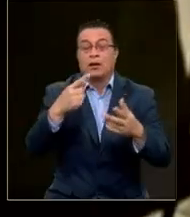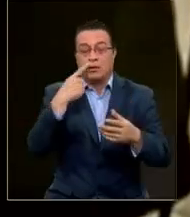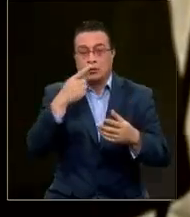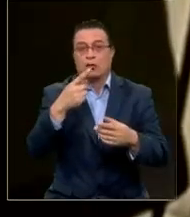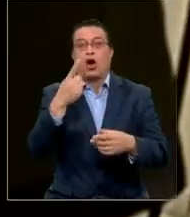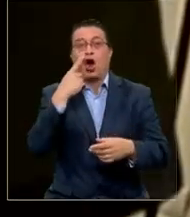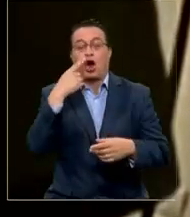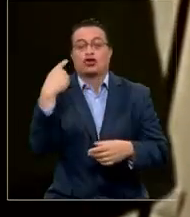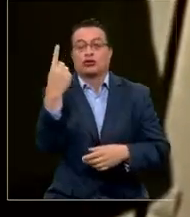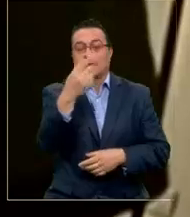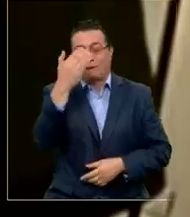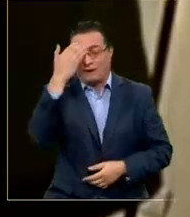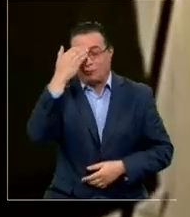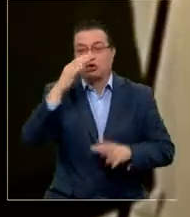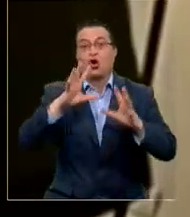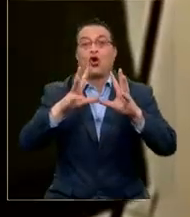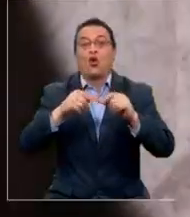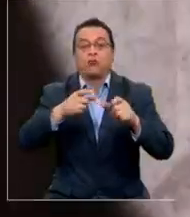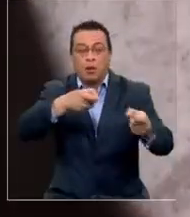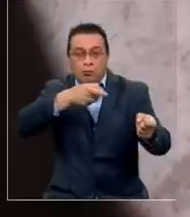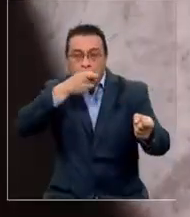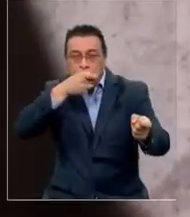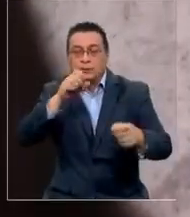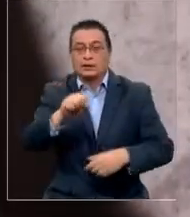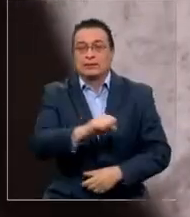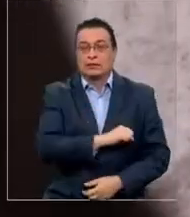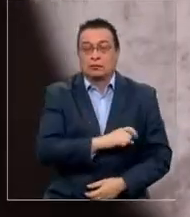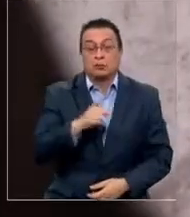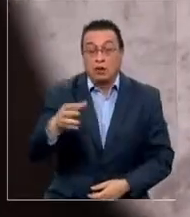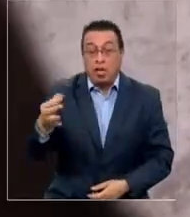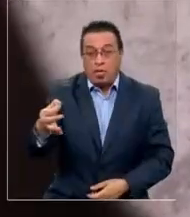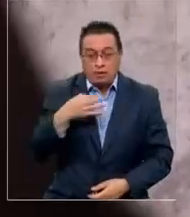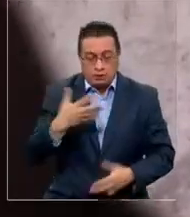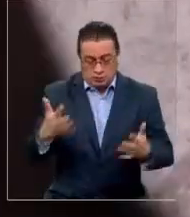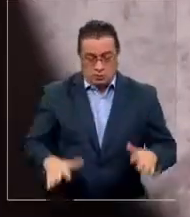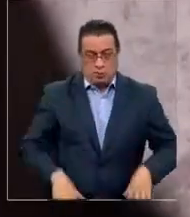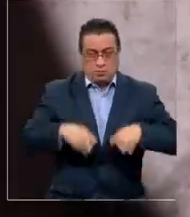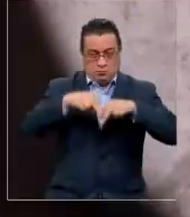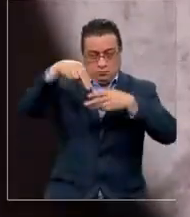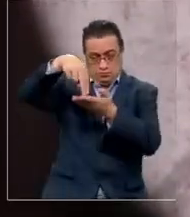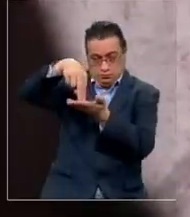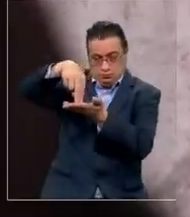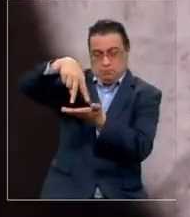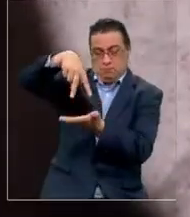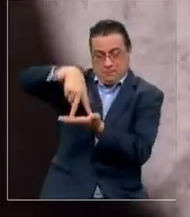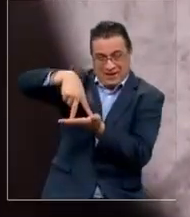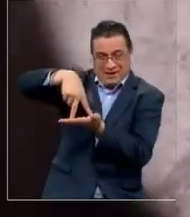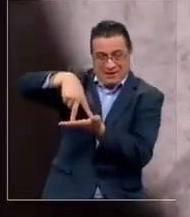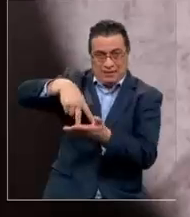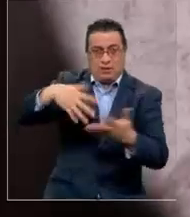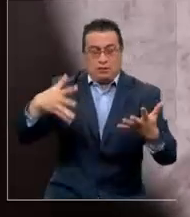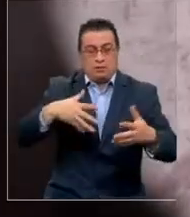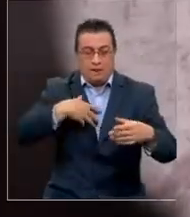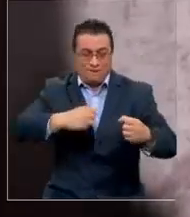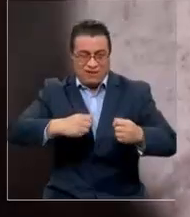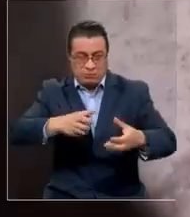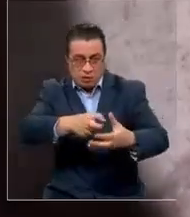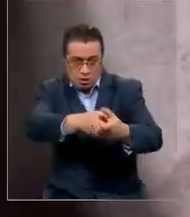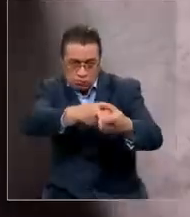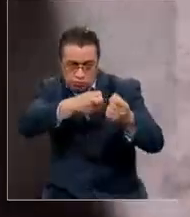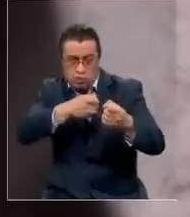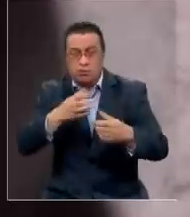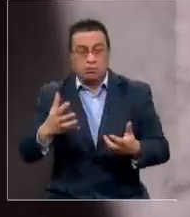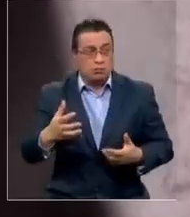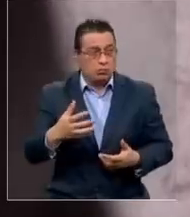reconocido club de tiro de Santiago. Me decía que abriera las piernas para tomar más firme la posición para poder